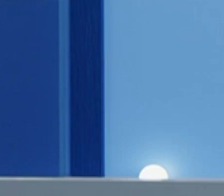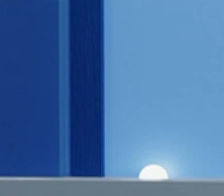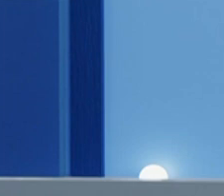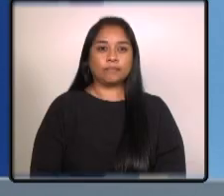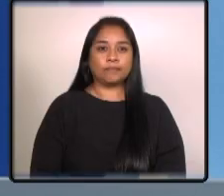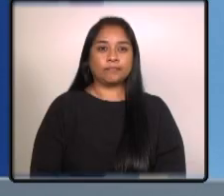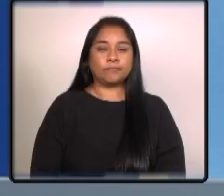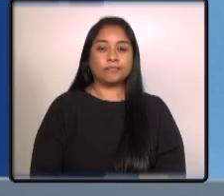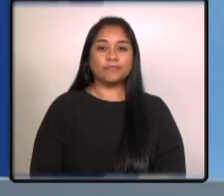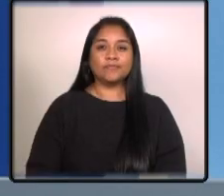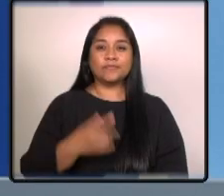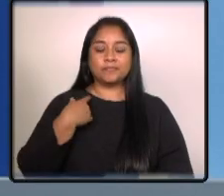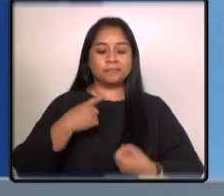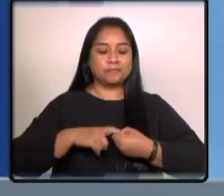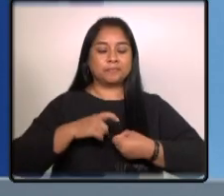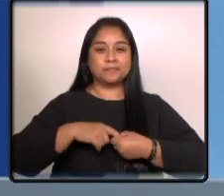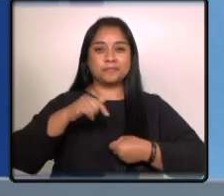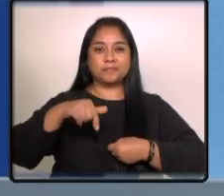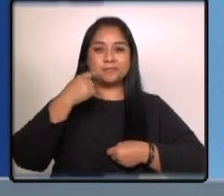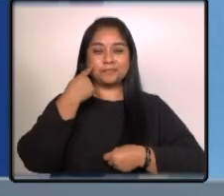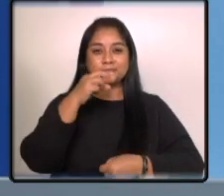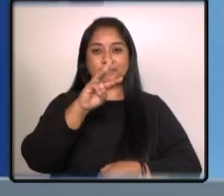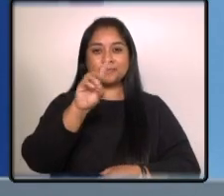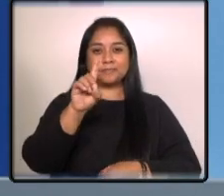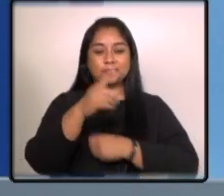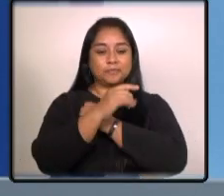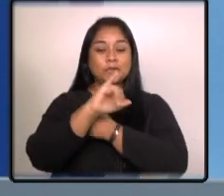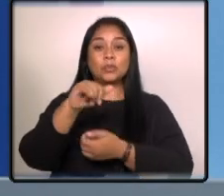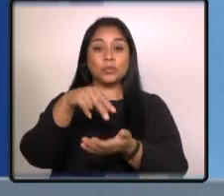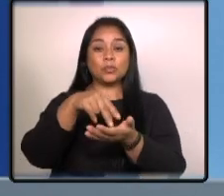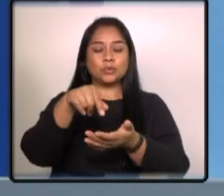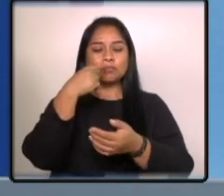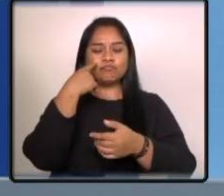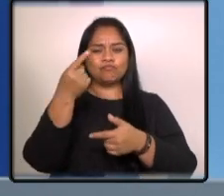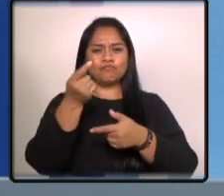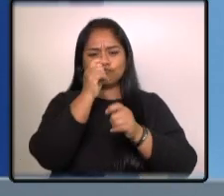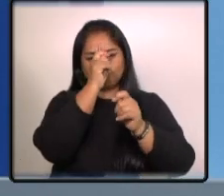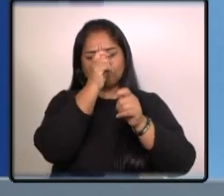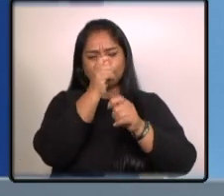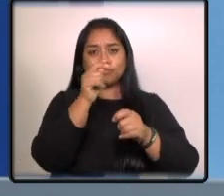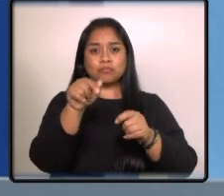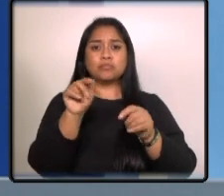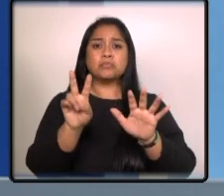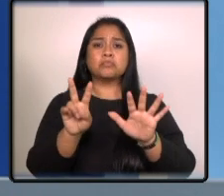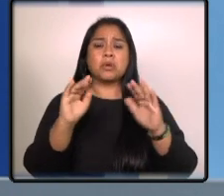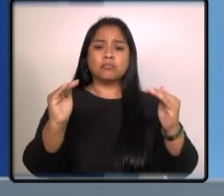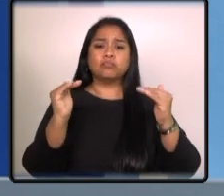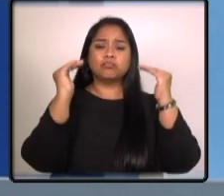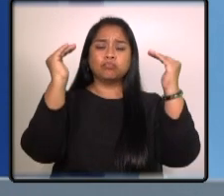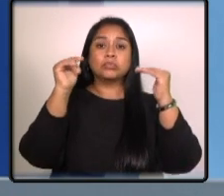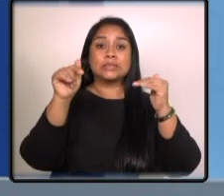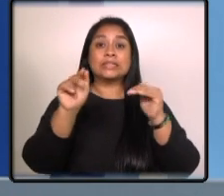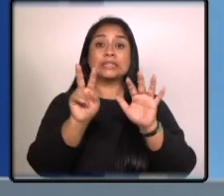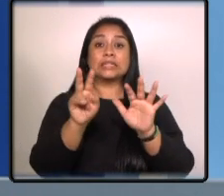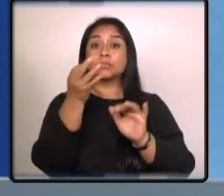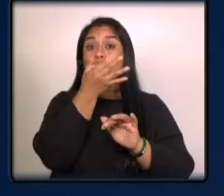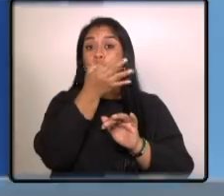participó en el ascenso de militares al grado inmediato superior entre estos siete mujeres al rango de coronel.